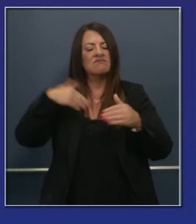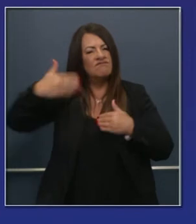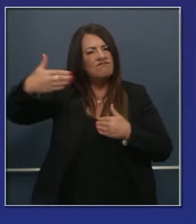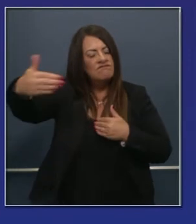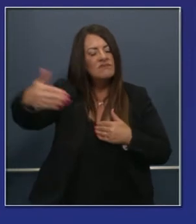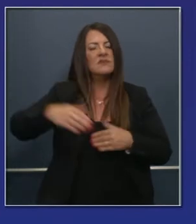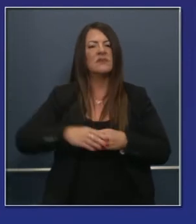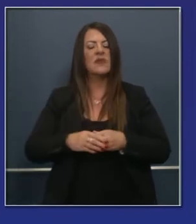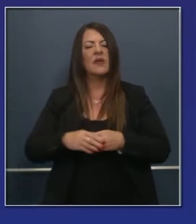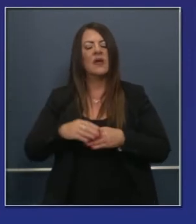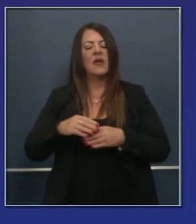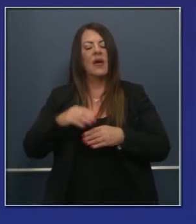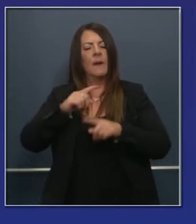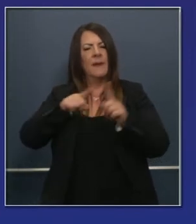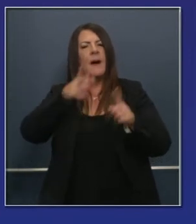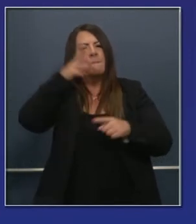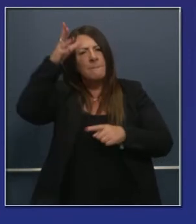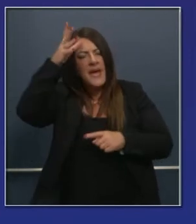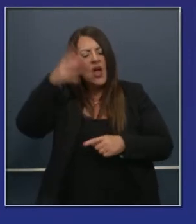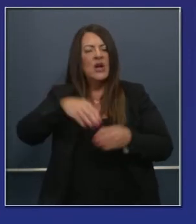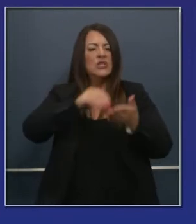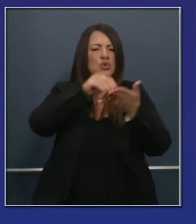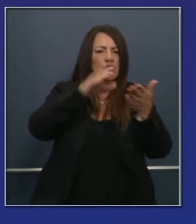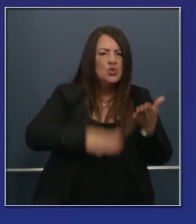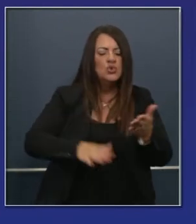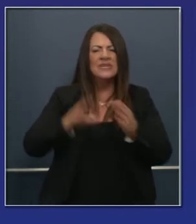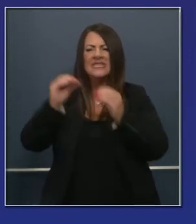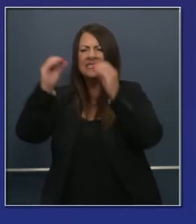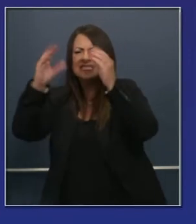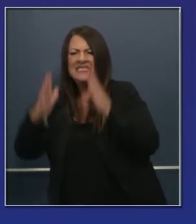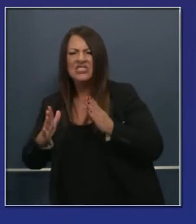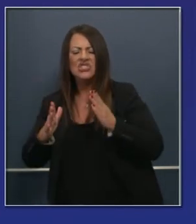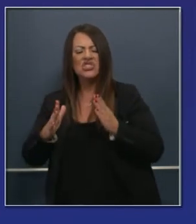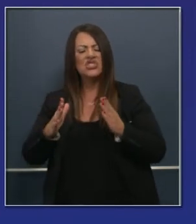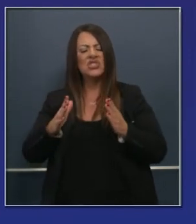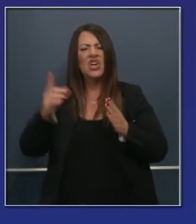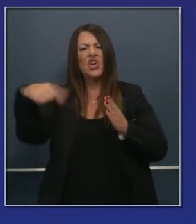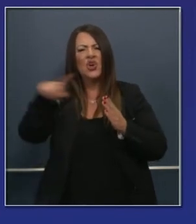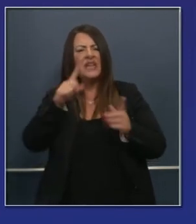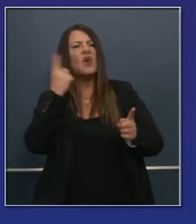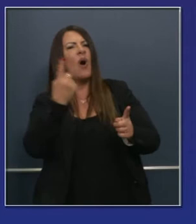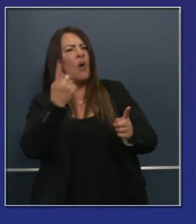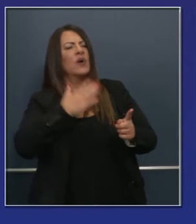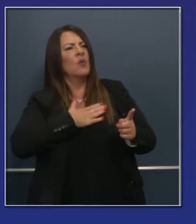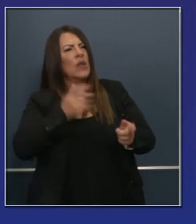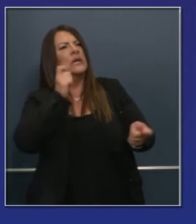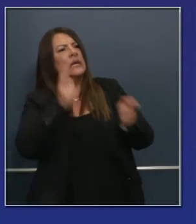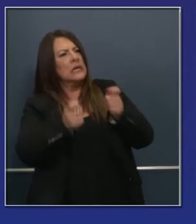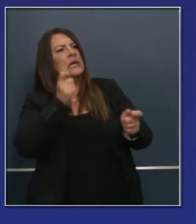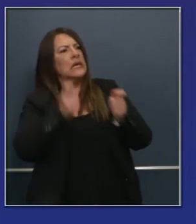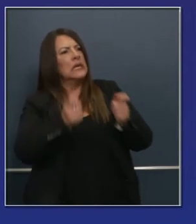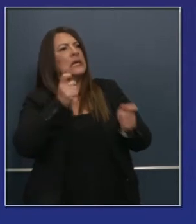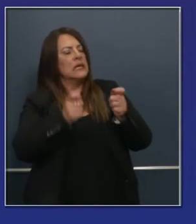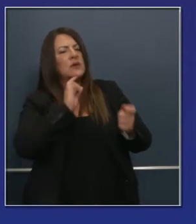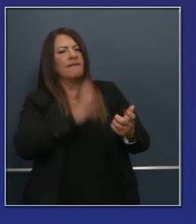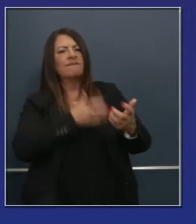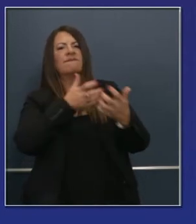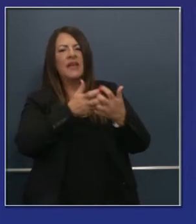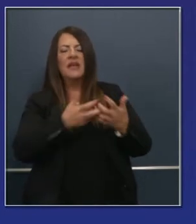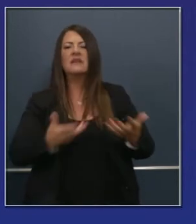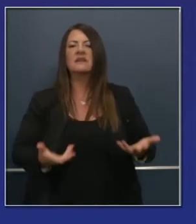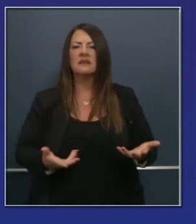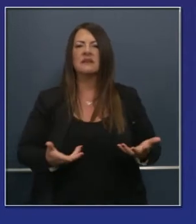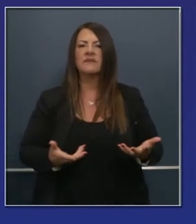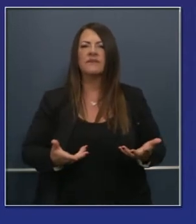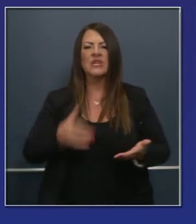y nuevas informaciones. Pero como padres y estudiantes y educadores, estamos constantemente adaptándonos. Al comienzo de la